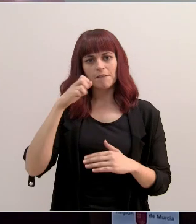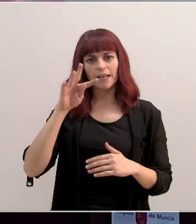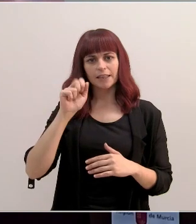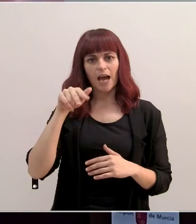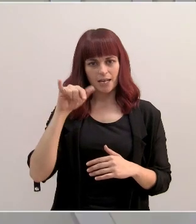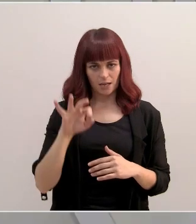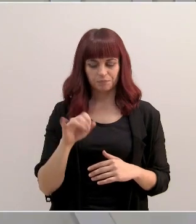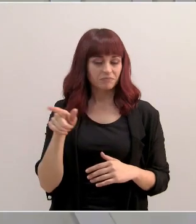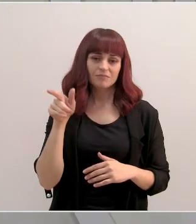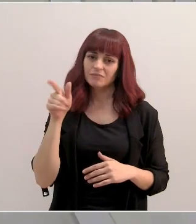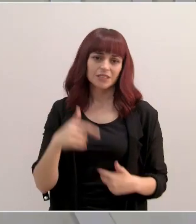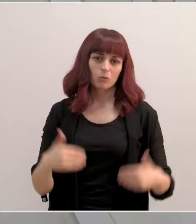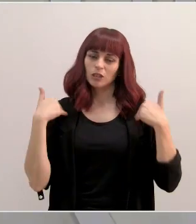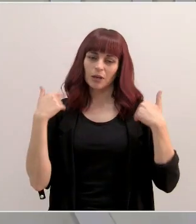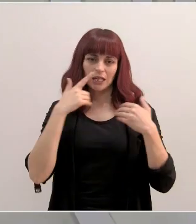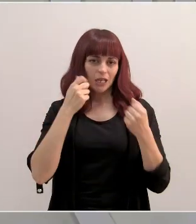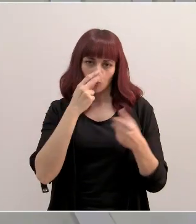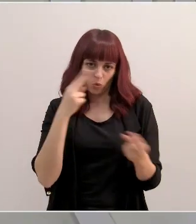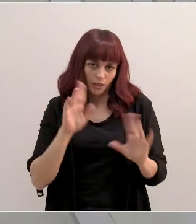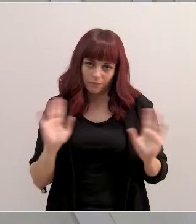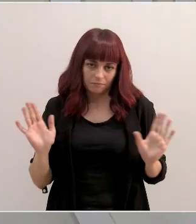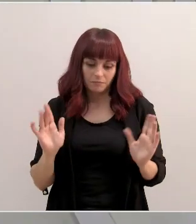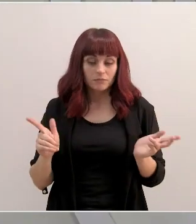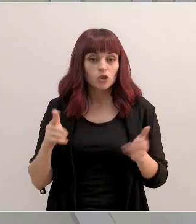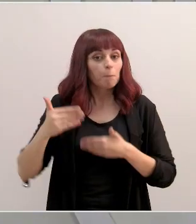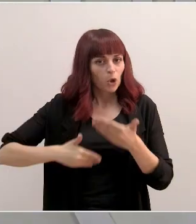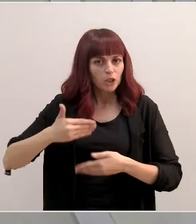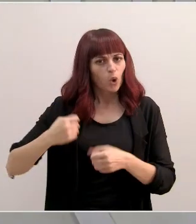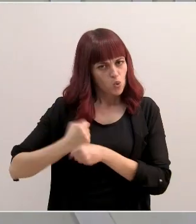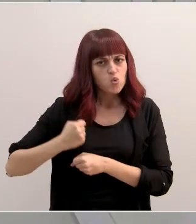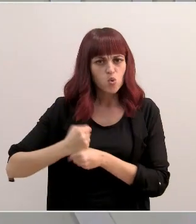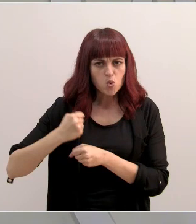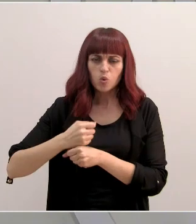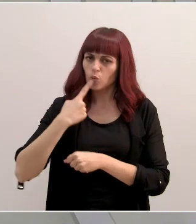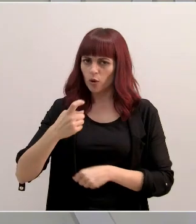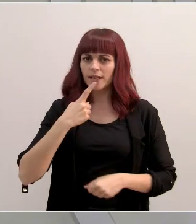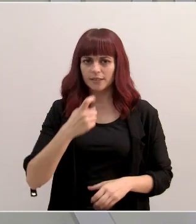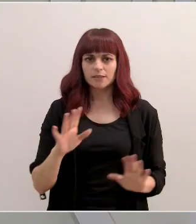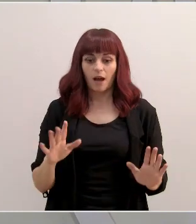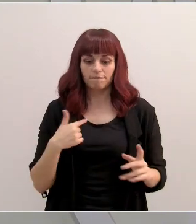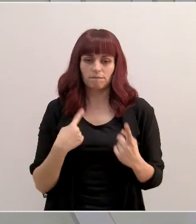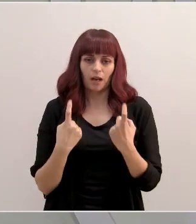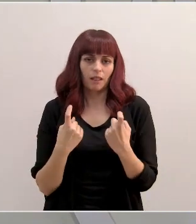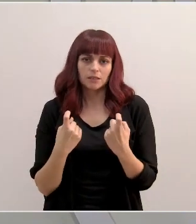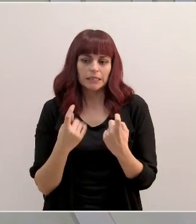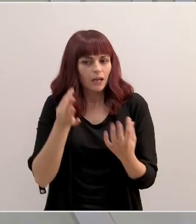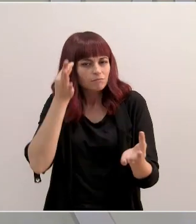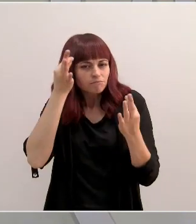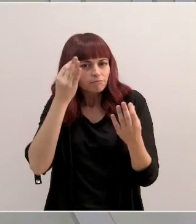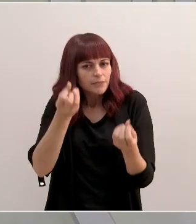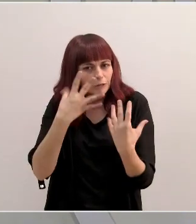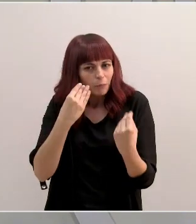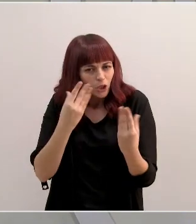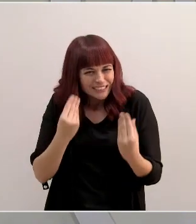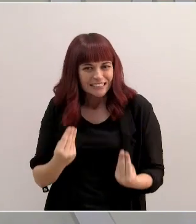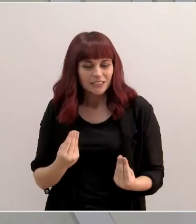Vale, todo eso está en mano de Salud Pública, lo que, por tanto, son procesos laboriosos, costosos, en los que se necesita mucha precisión e información.